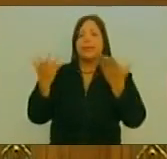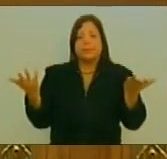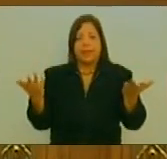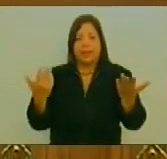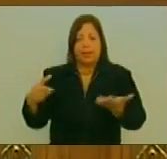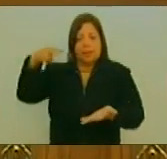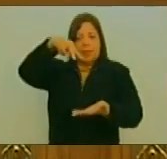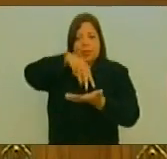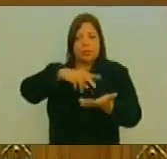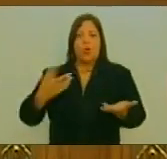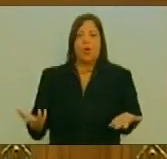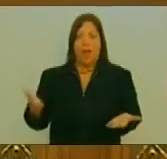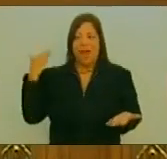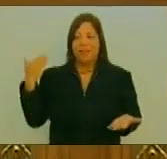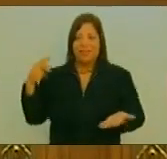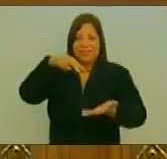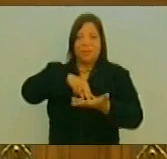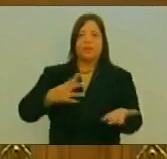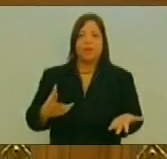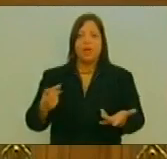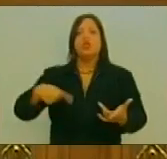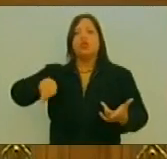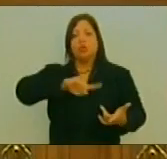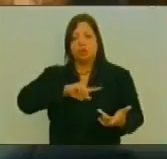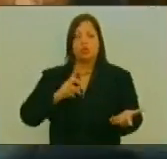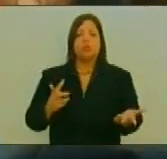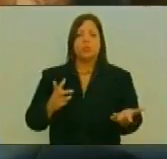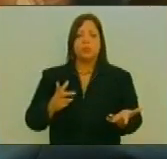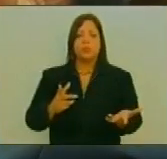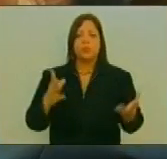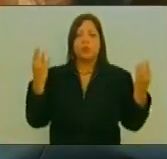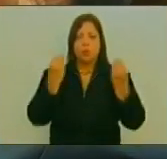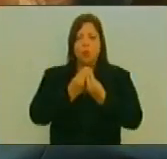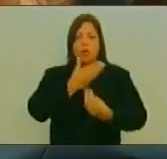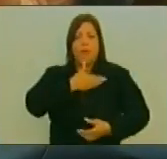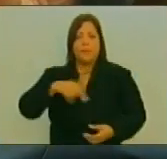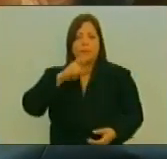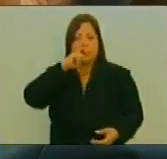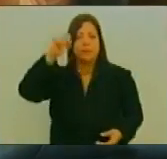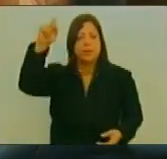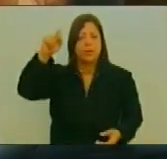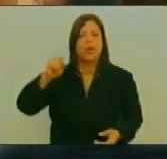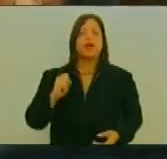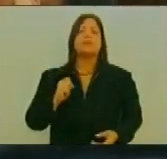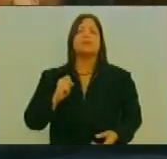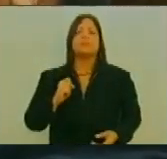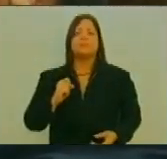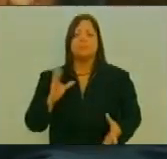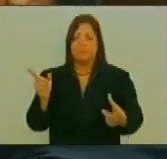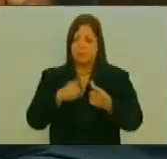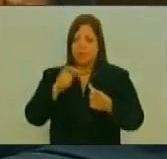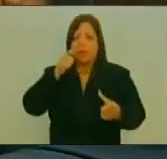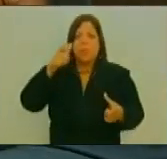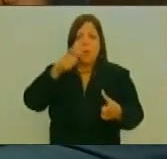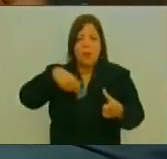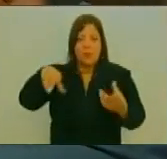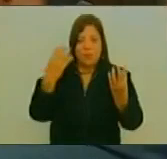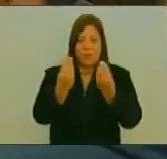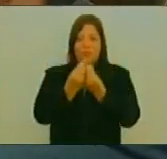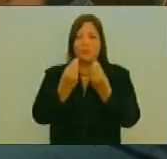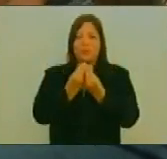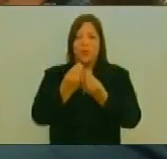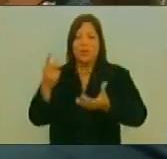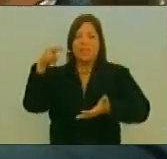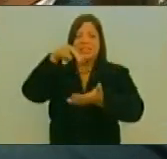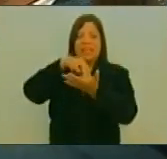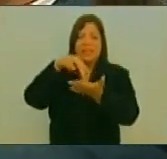levantó Es por eso que nosotros Junto a nuestro presidente Nicolás Maduro Y a ese pueblo Que se ha